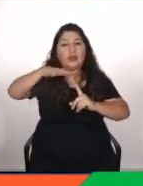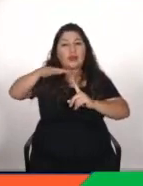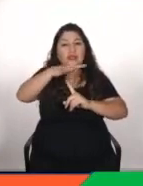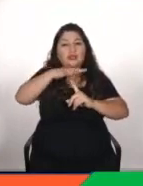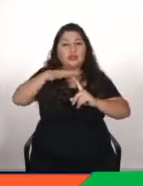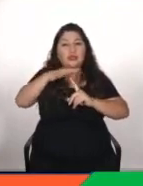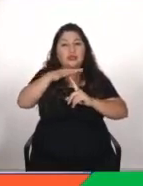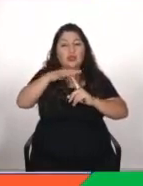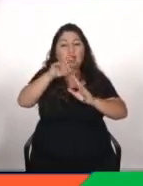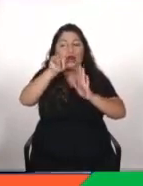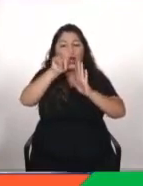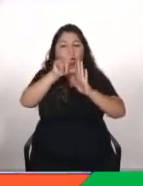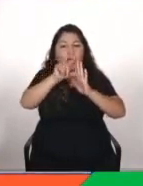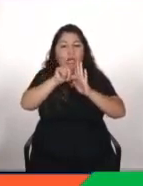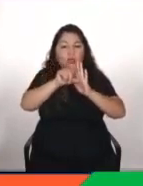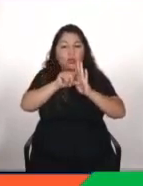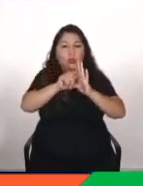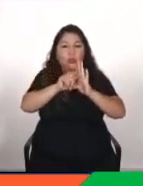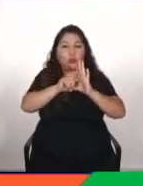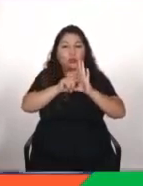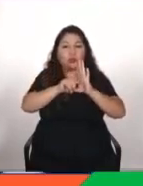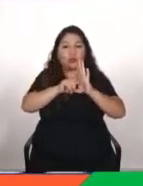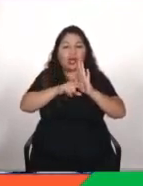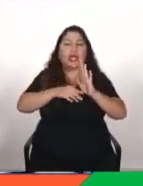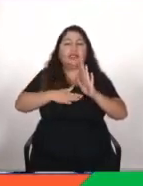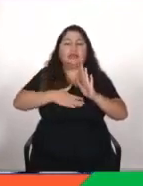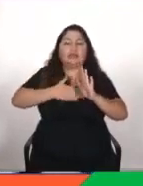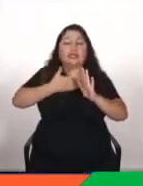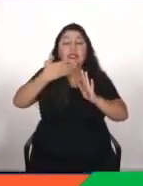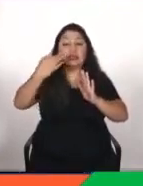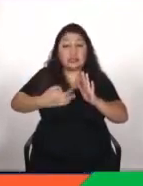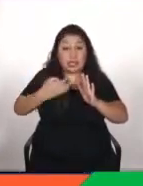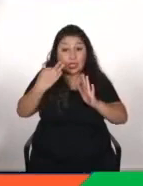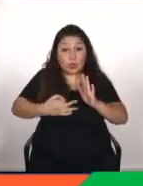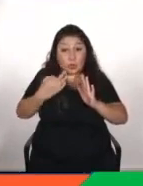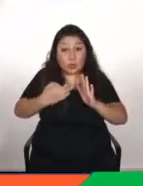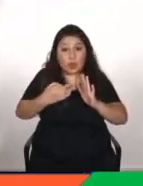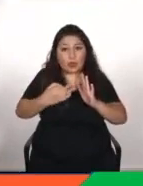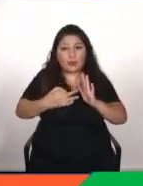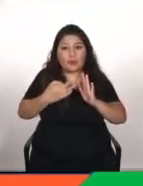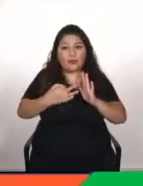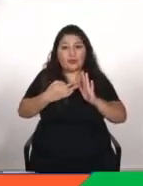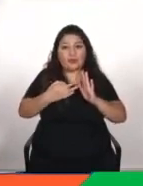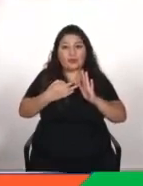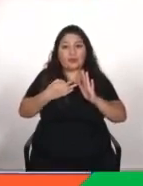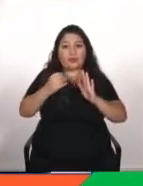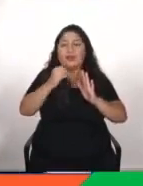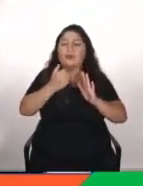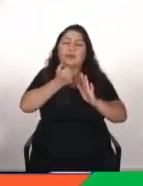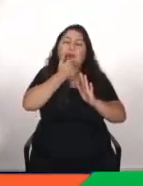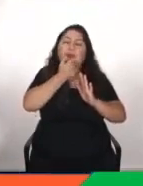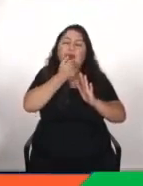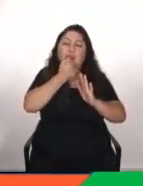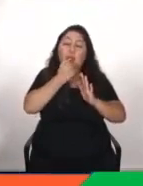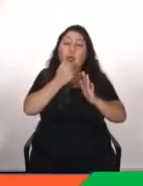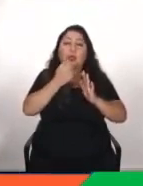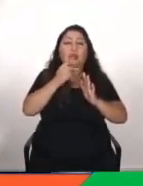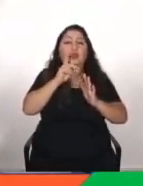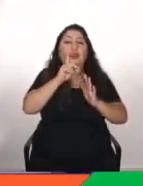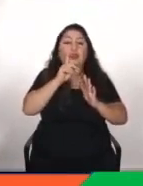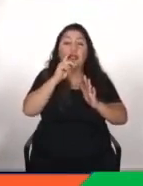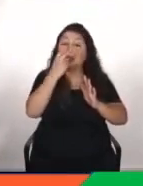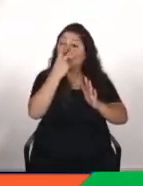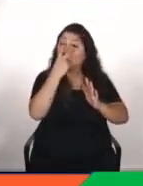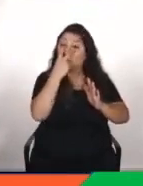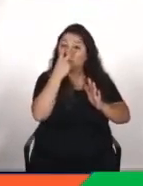incertidumbre porque como una zona con incertidumbre es como perdón de hecho creatividad no es curiosidad llega a un territorio con incertidumbre y dice